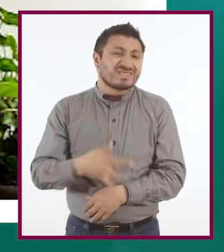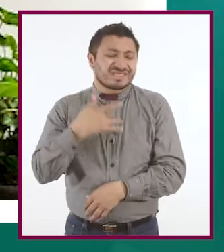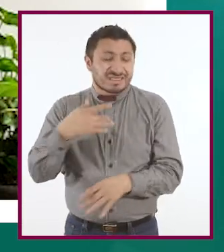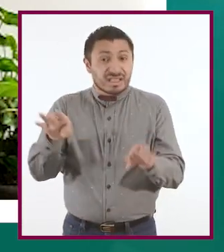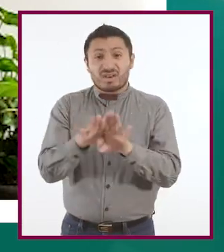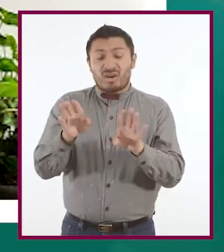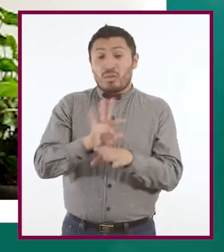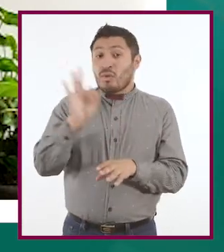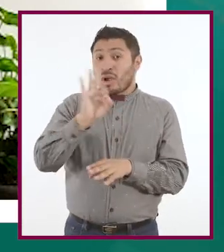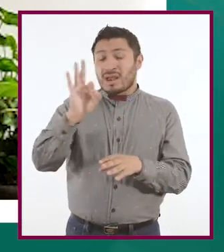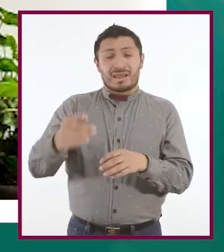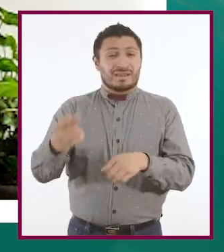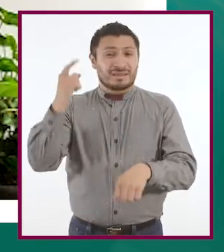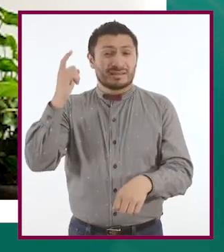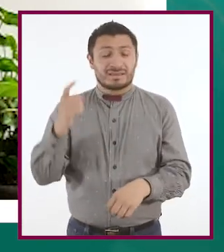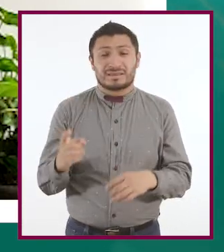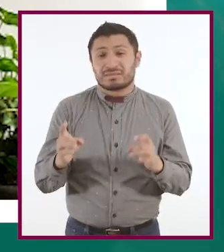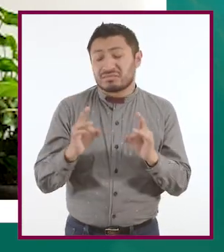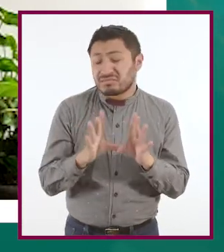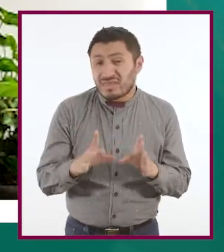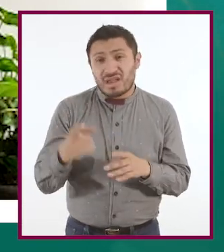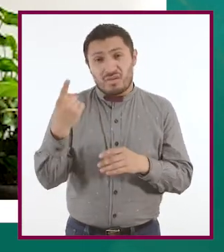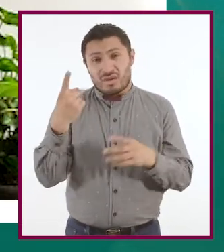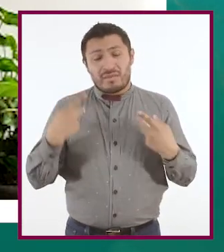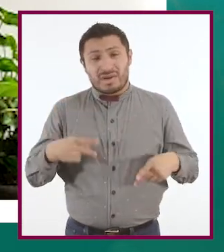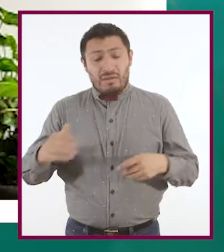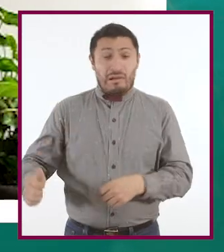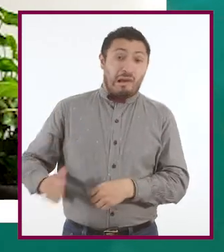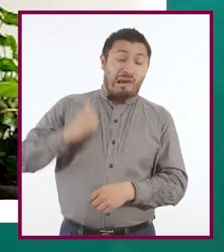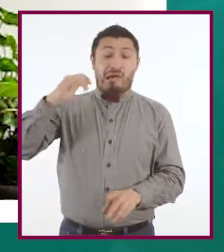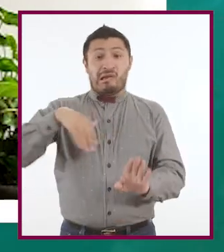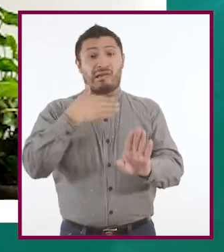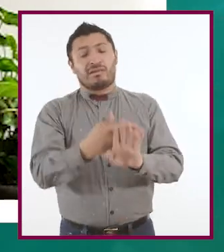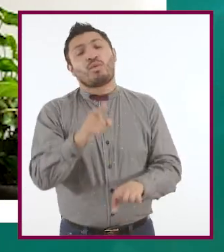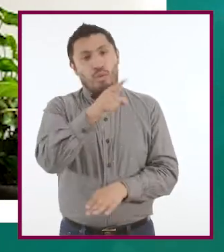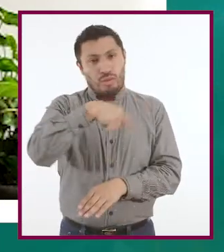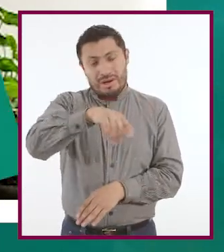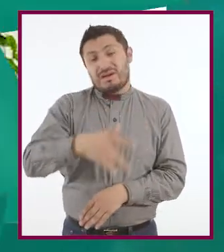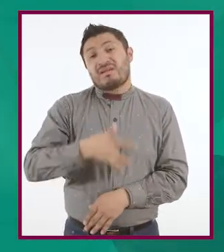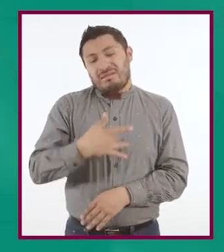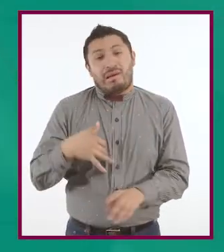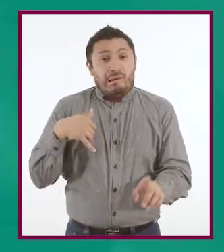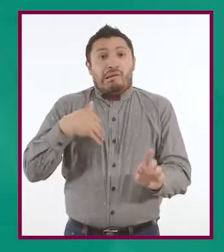algún momento alguien ha abusado de ellos o se han sentido abusados.